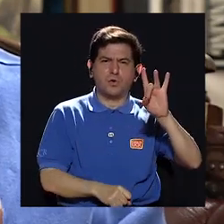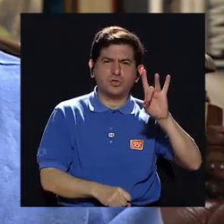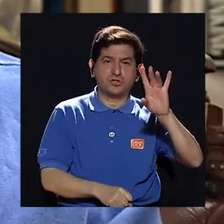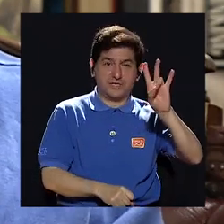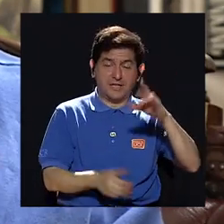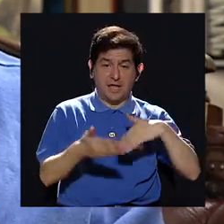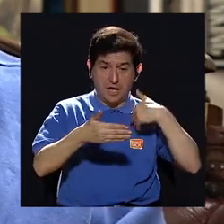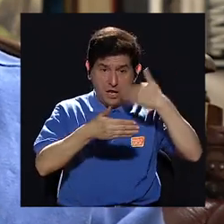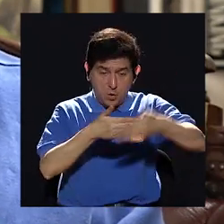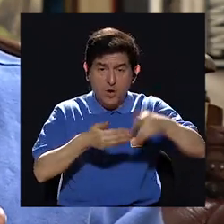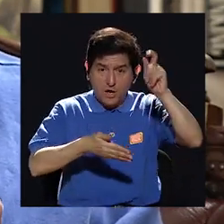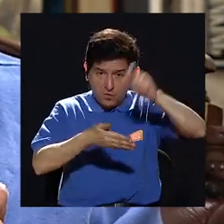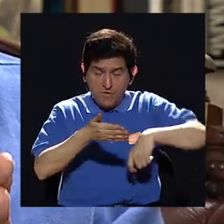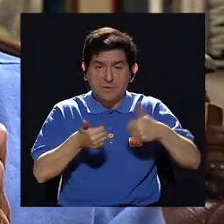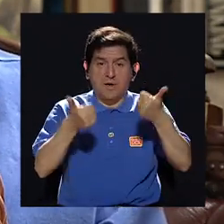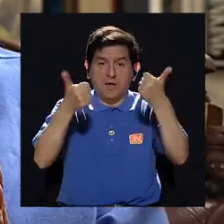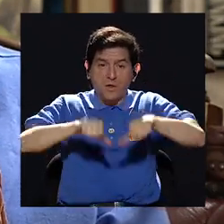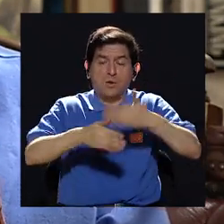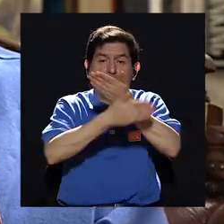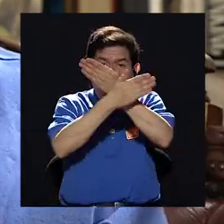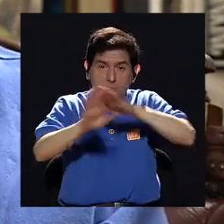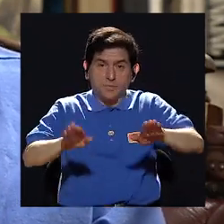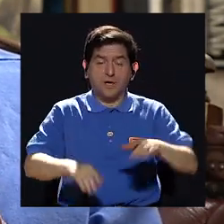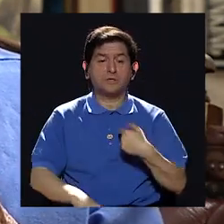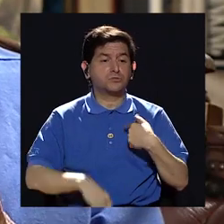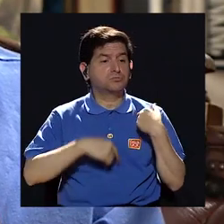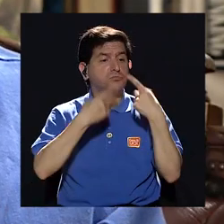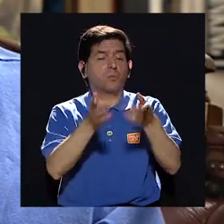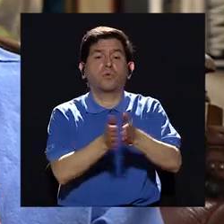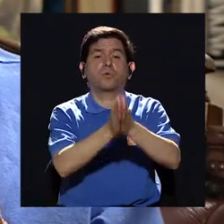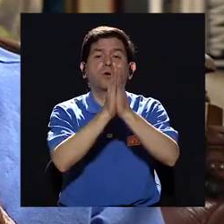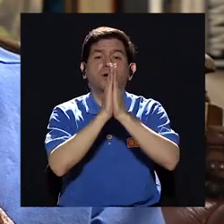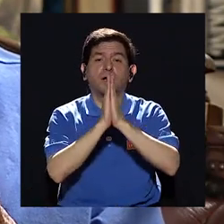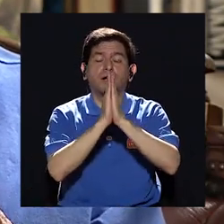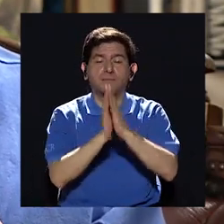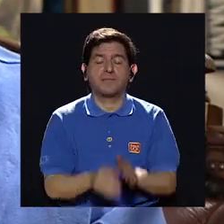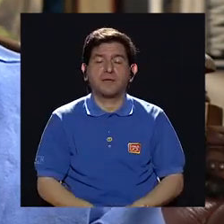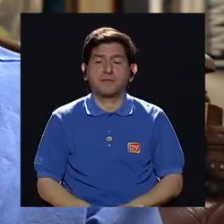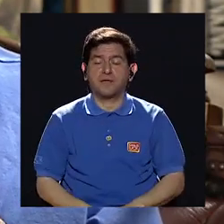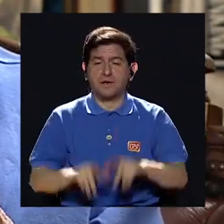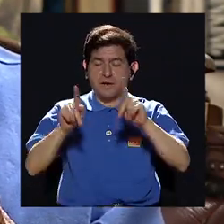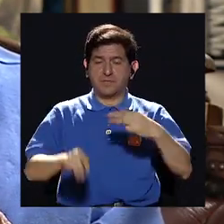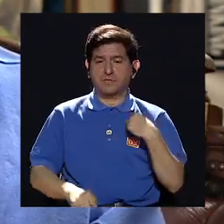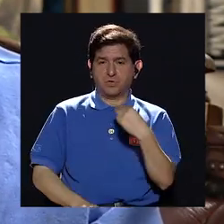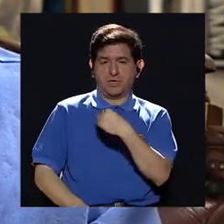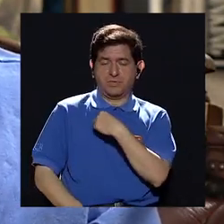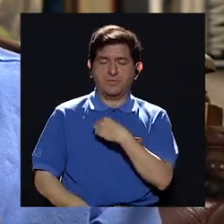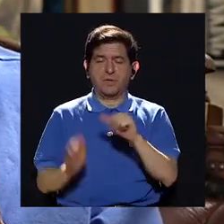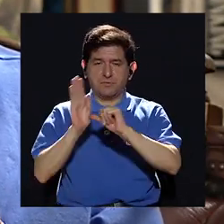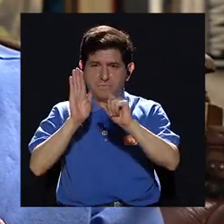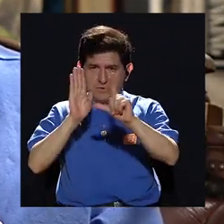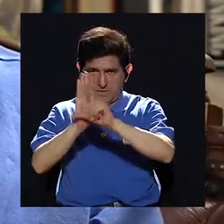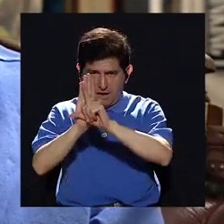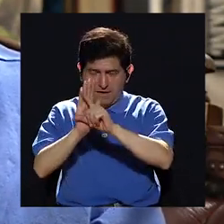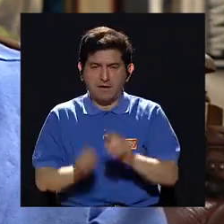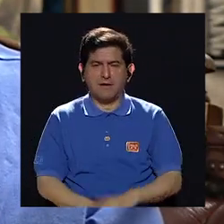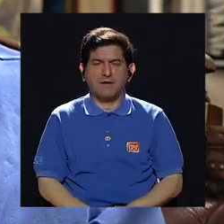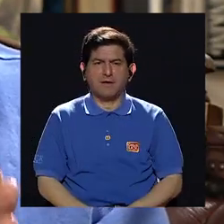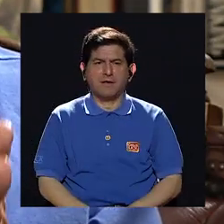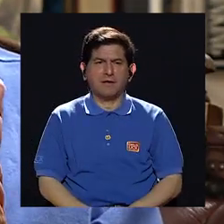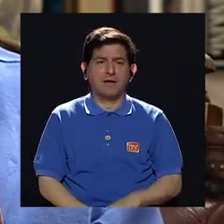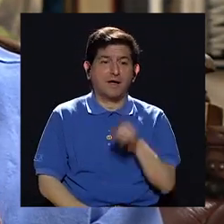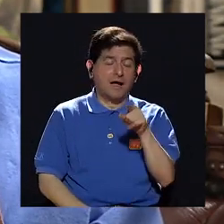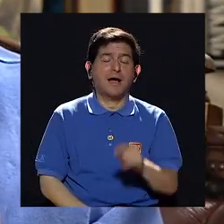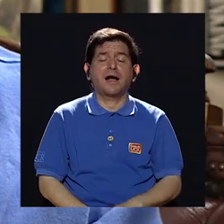después de firmado el plan de paz yo voy a pedirle a los congresistas y senadores give